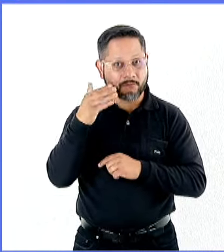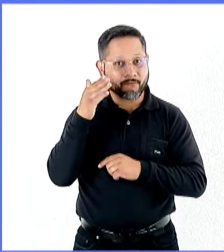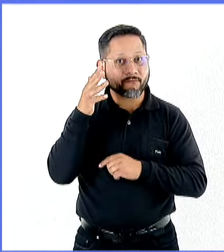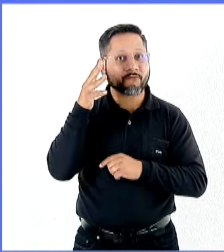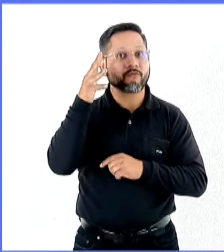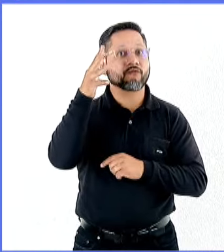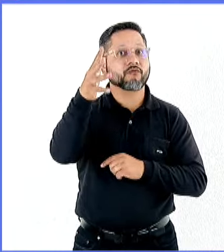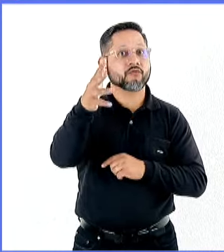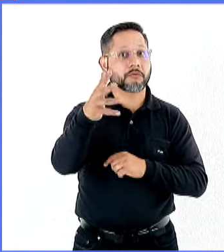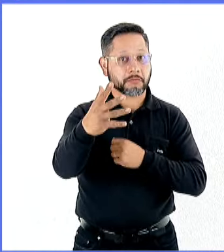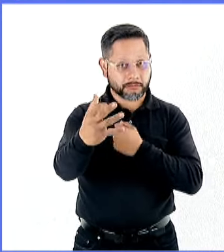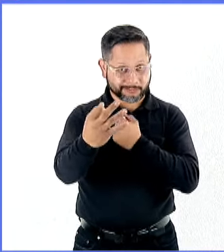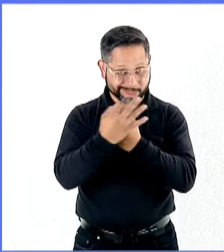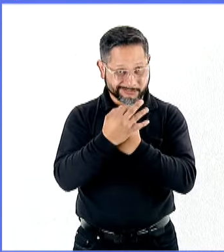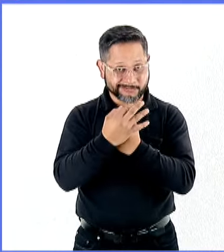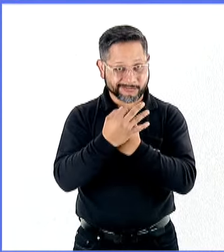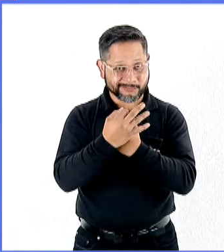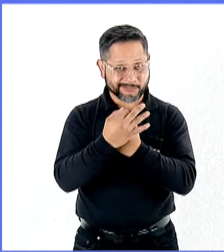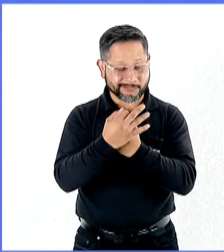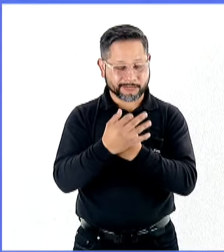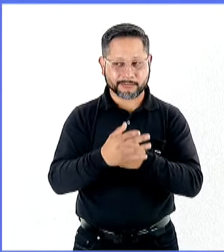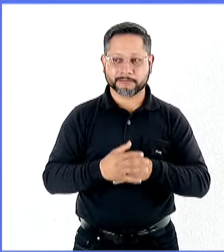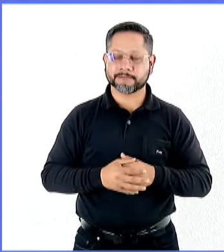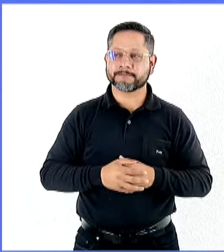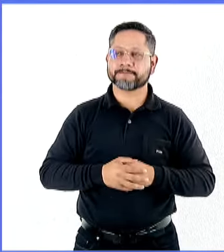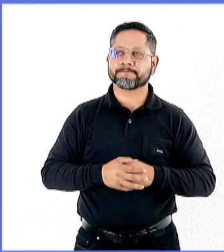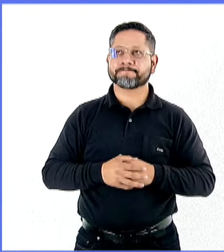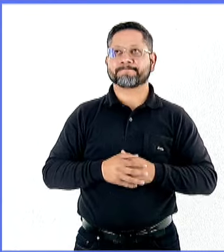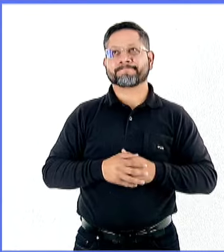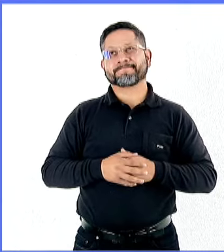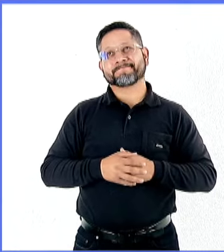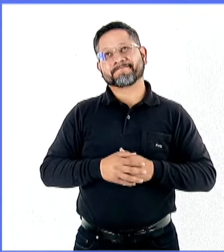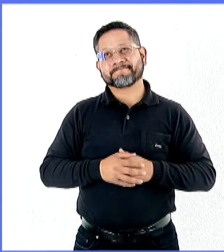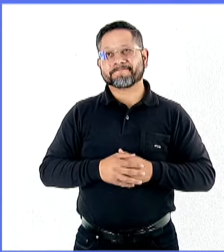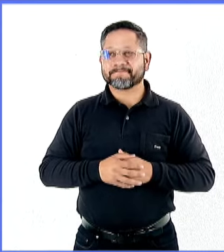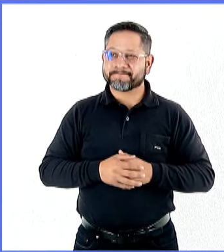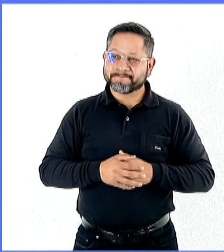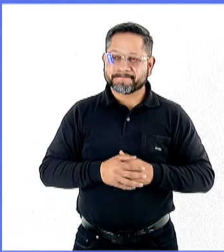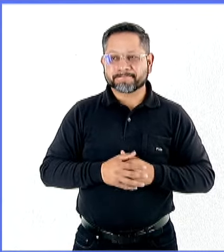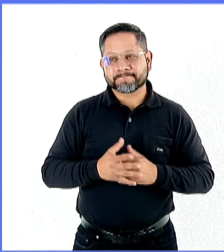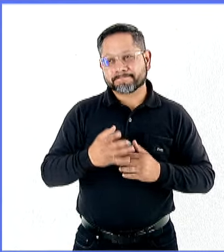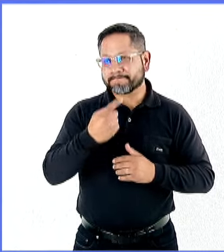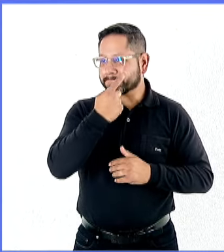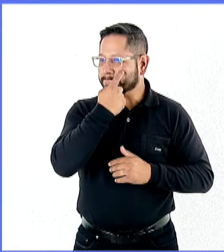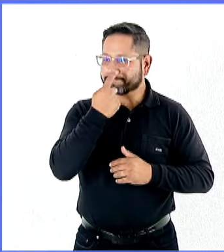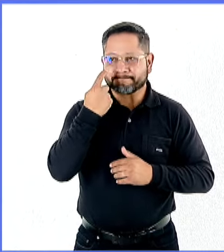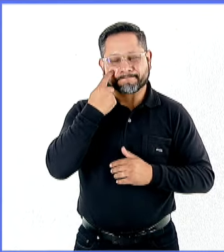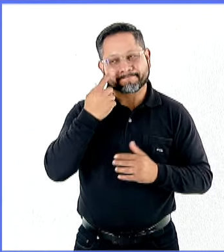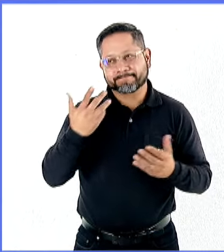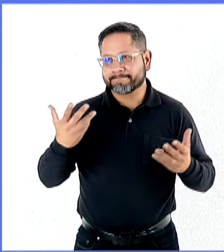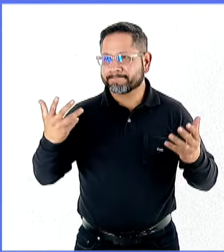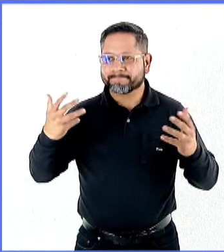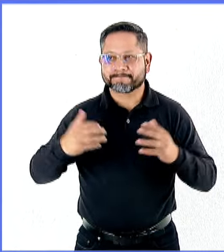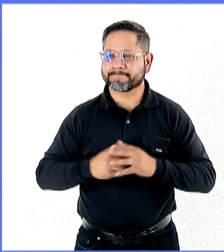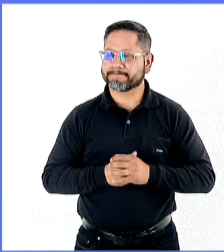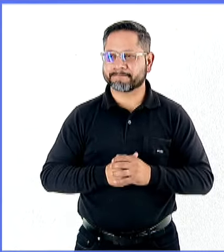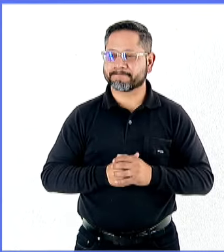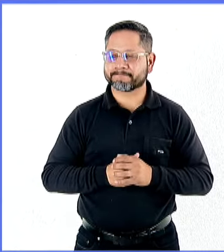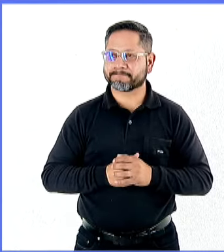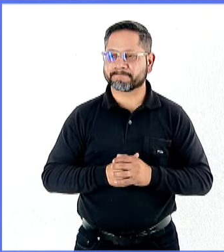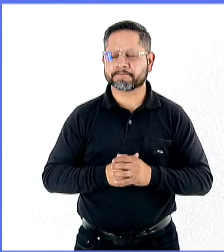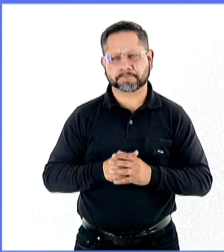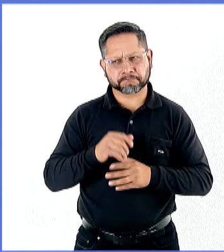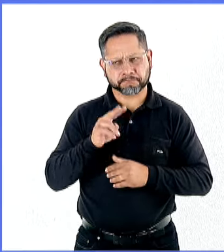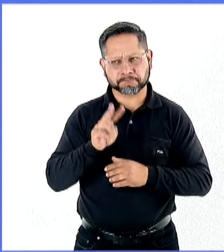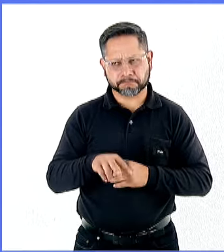o largo plazo? Pienso que todo depende de cómo lo quieras observar, cómo lo quieras mirar. Es